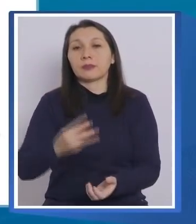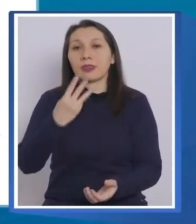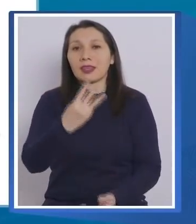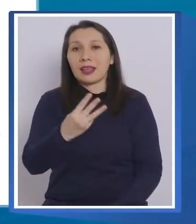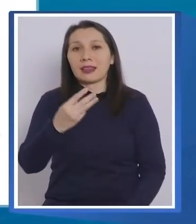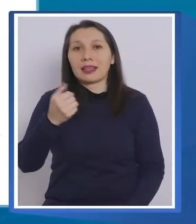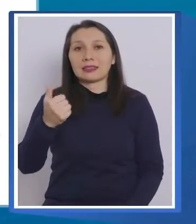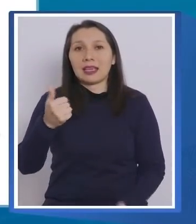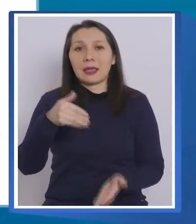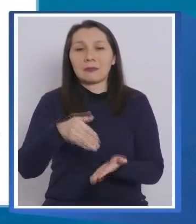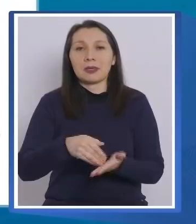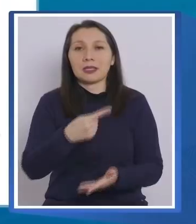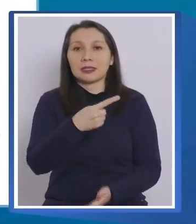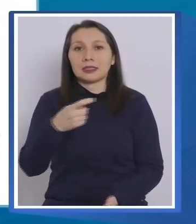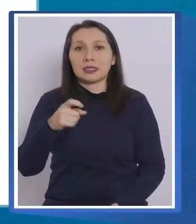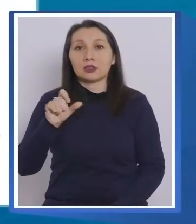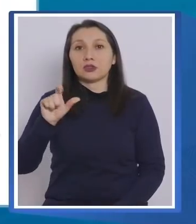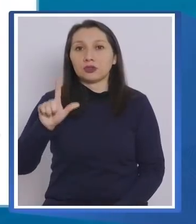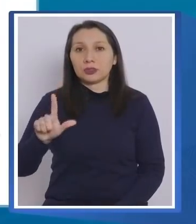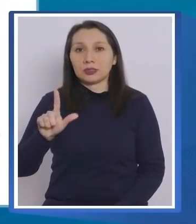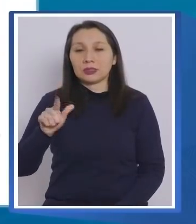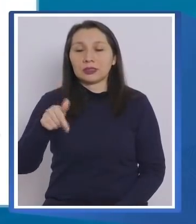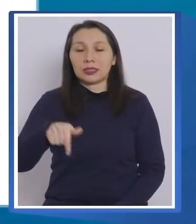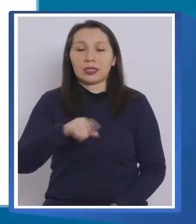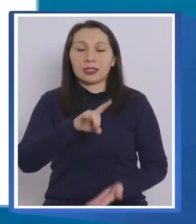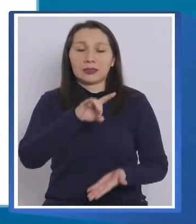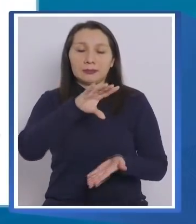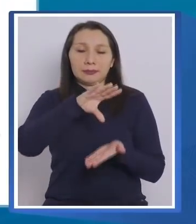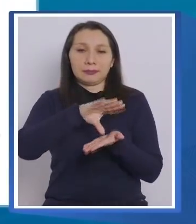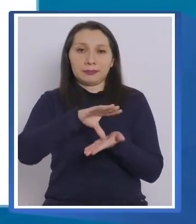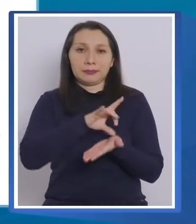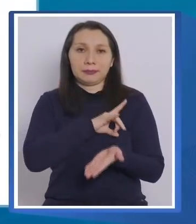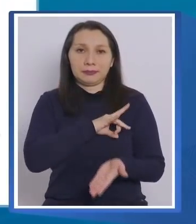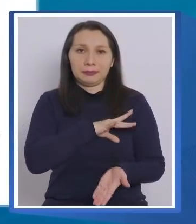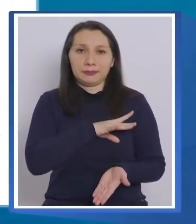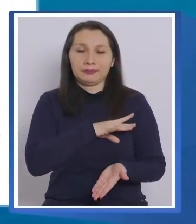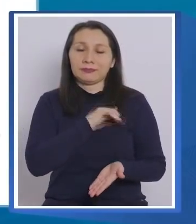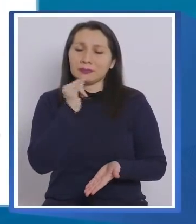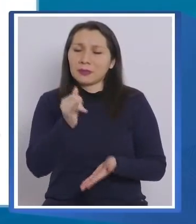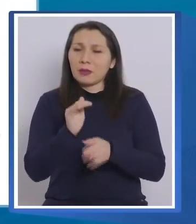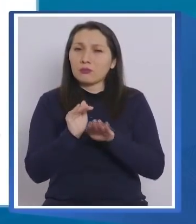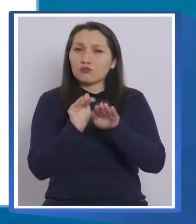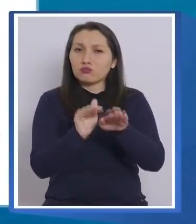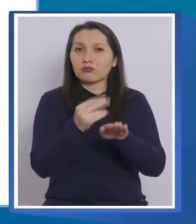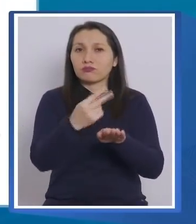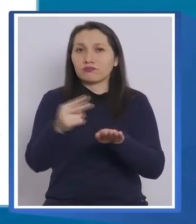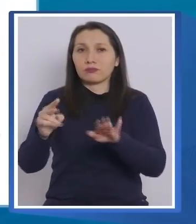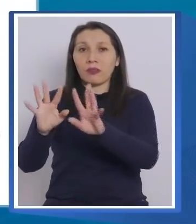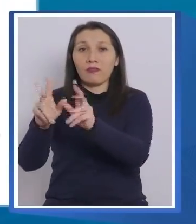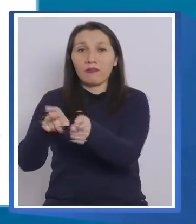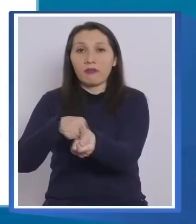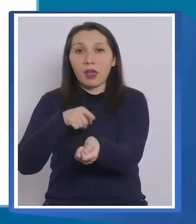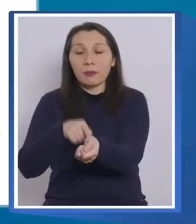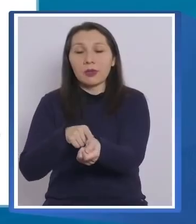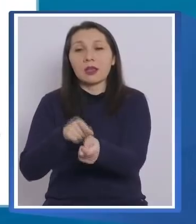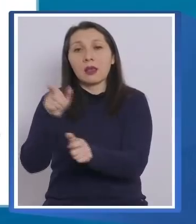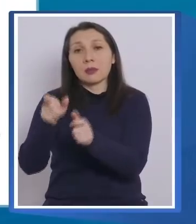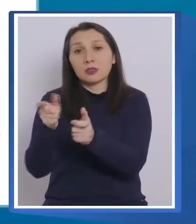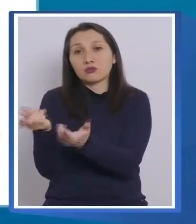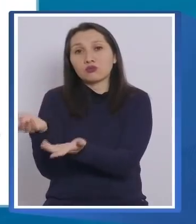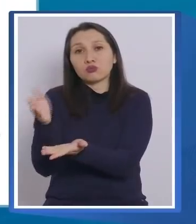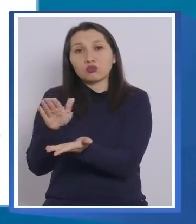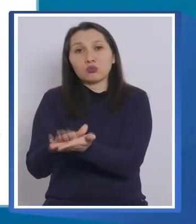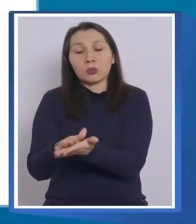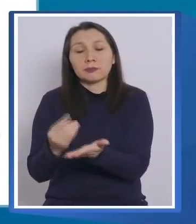36.107 en el país. Como siempre, acompañamos a las familias de quienes nos han dejado